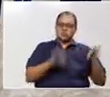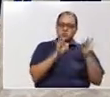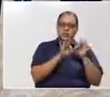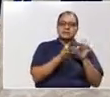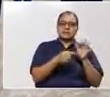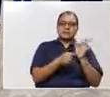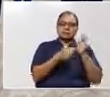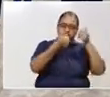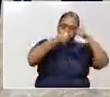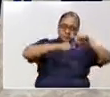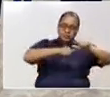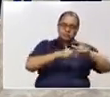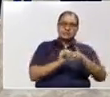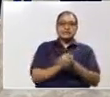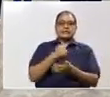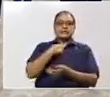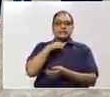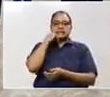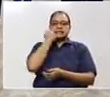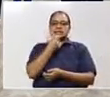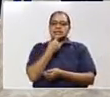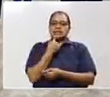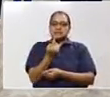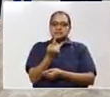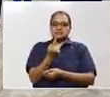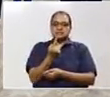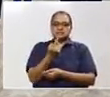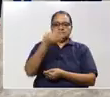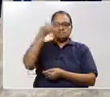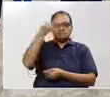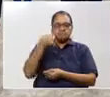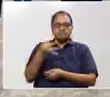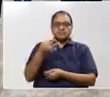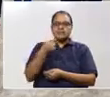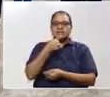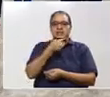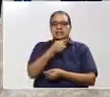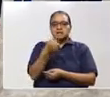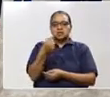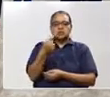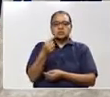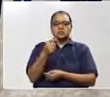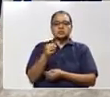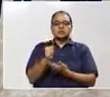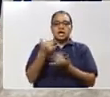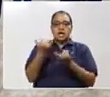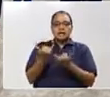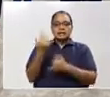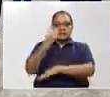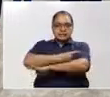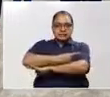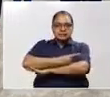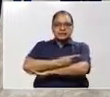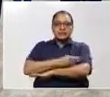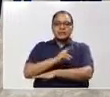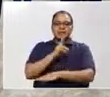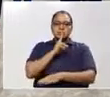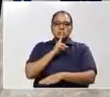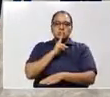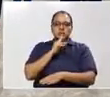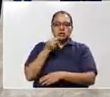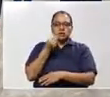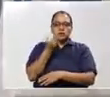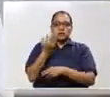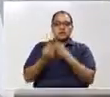terminar sin reconocer que la operación que se dio hoy de visita de los